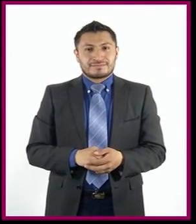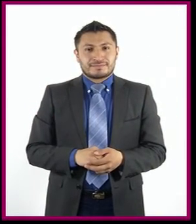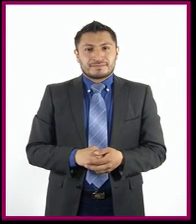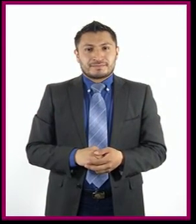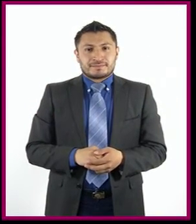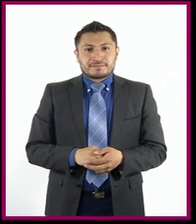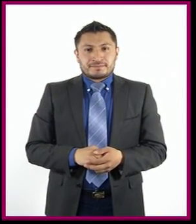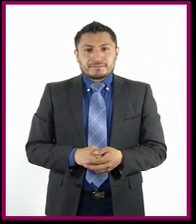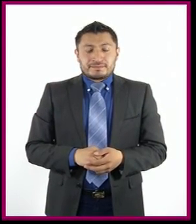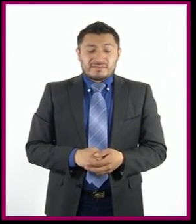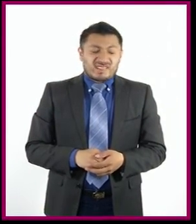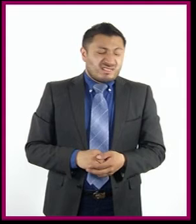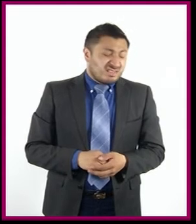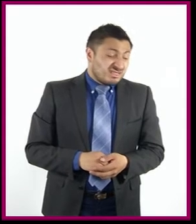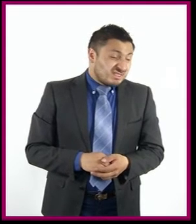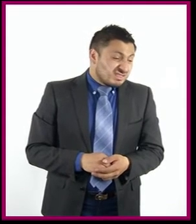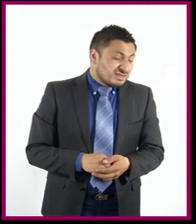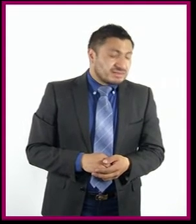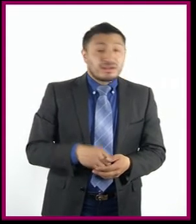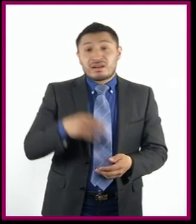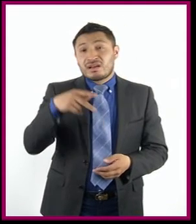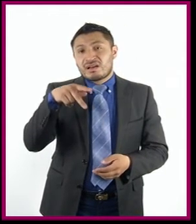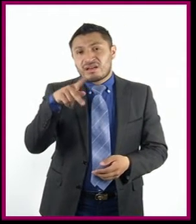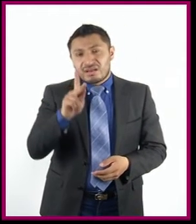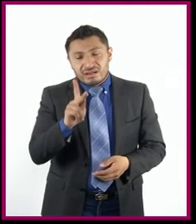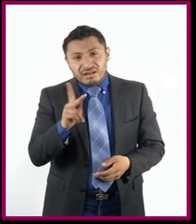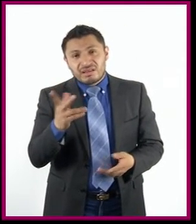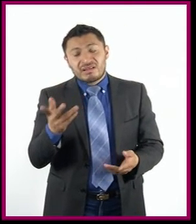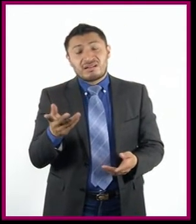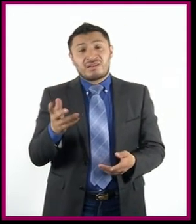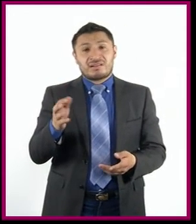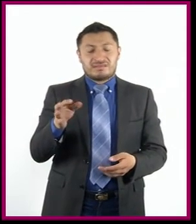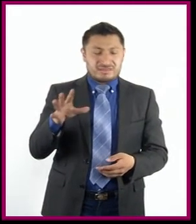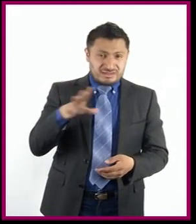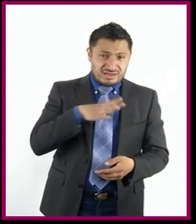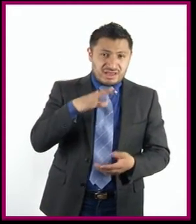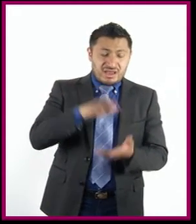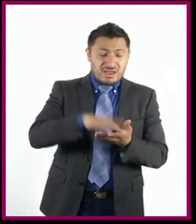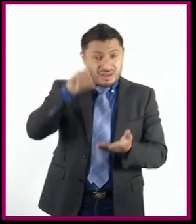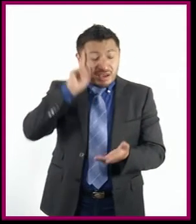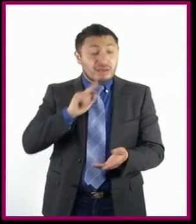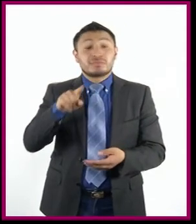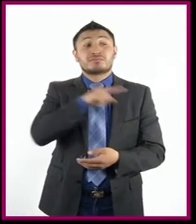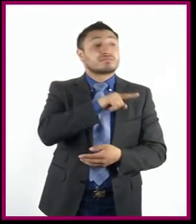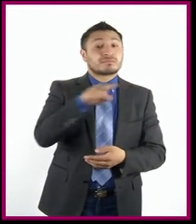Ay. Pero si está mi mujer entre bastidores,